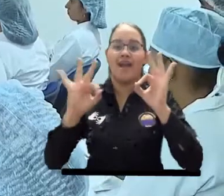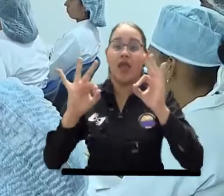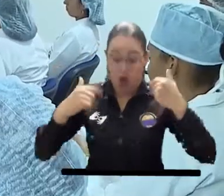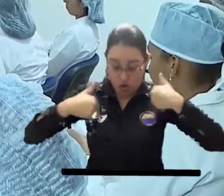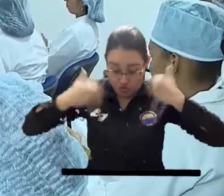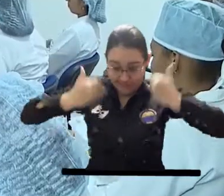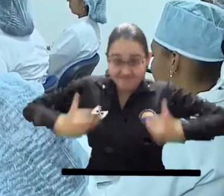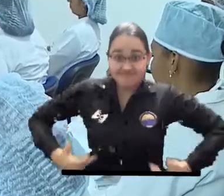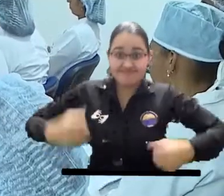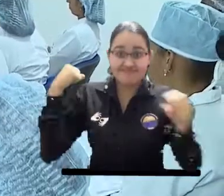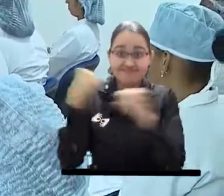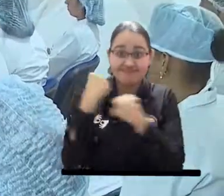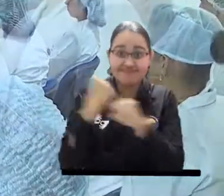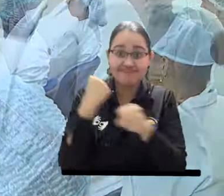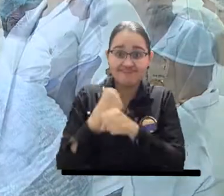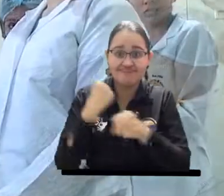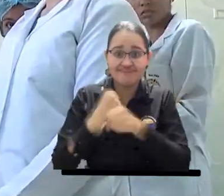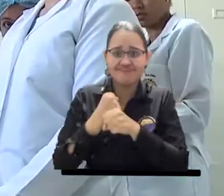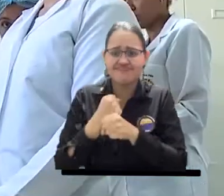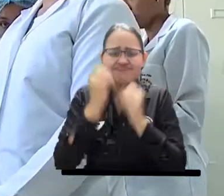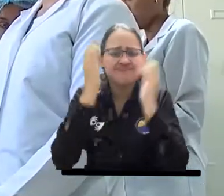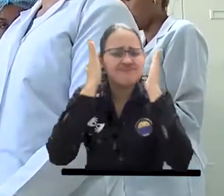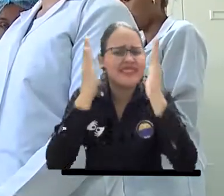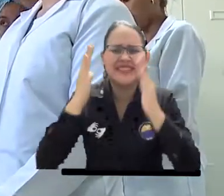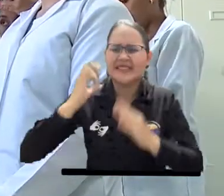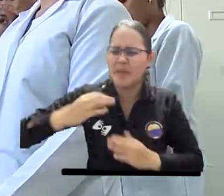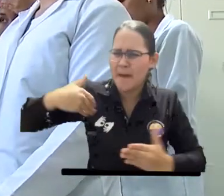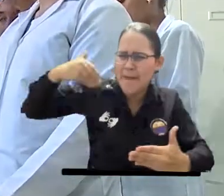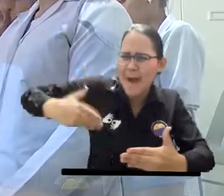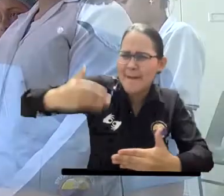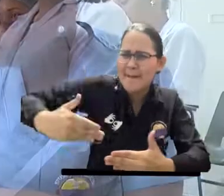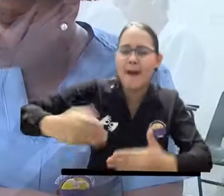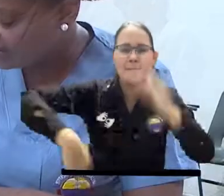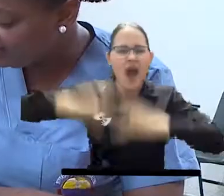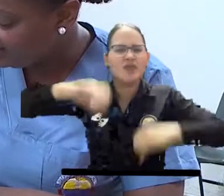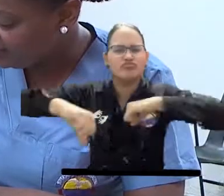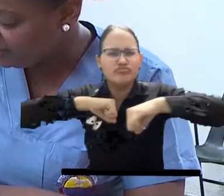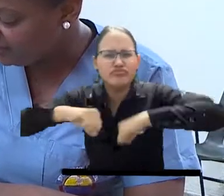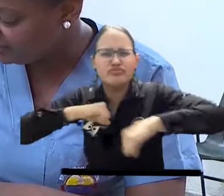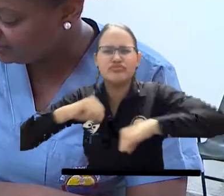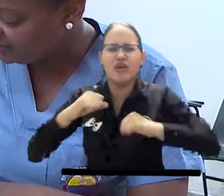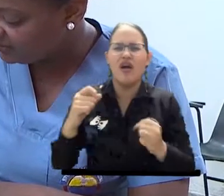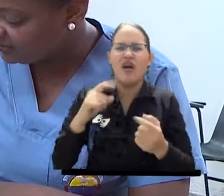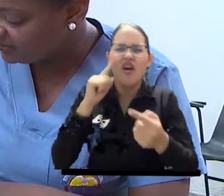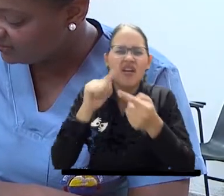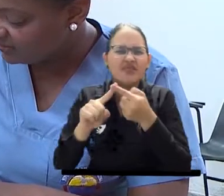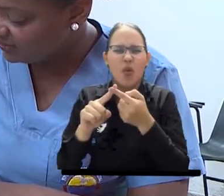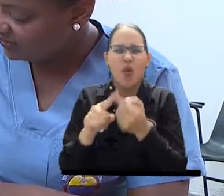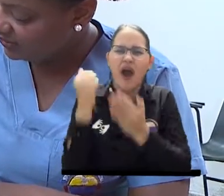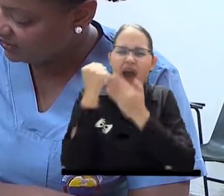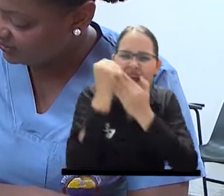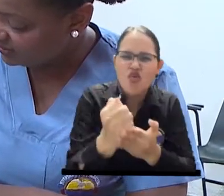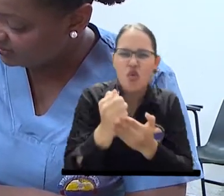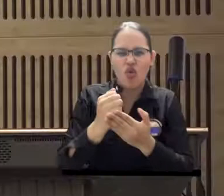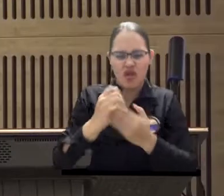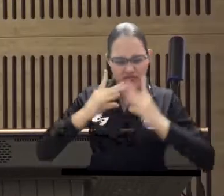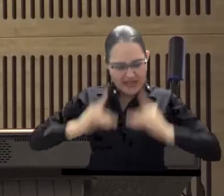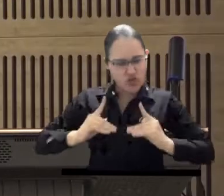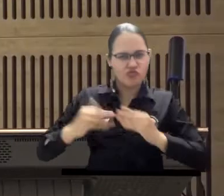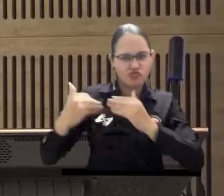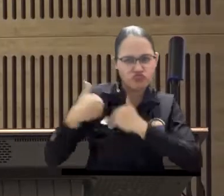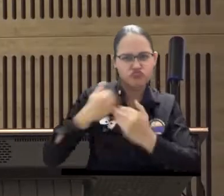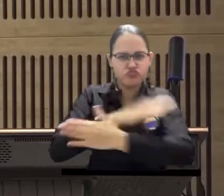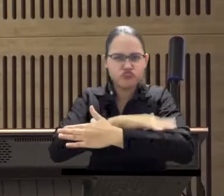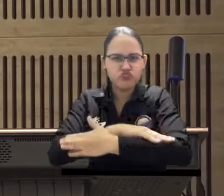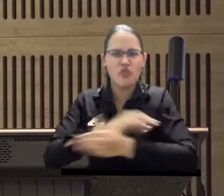he entregado lo mejor de mí en estos tres años, ocho meses que llevamos al frente de él, procurando tomar decisiones en beneficio de las mayorías, Procurando